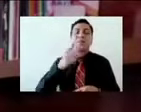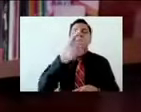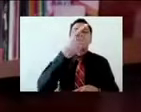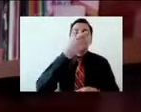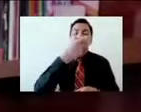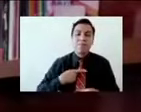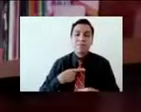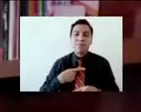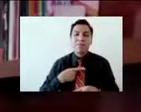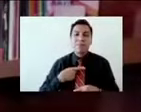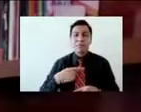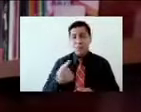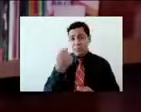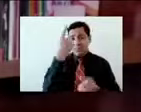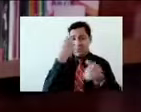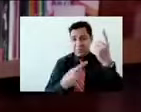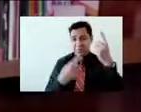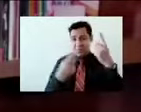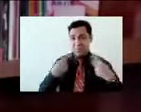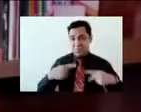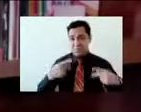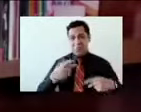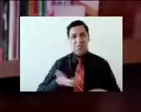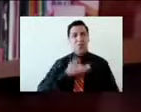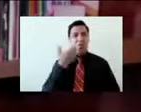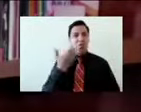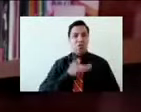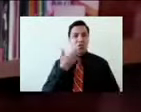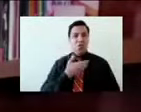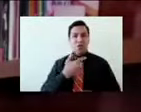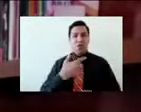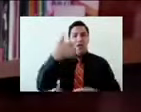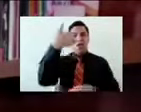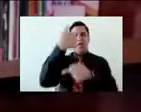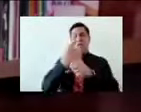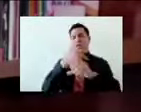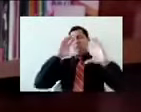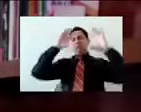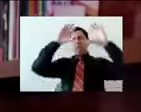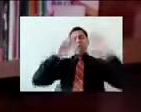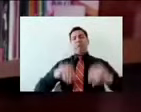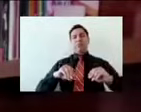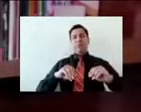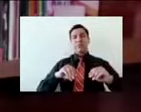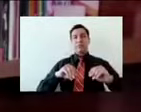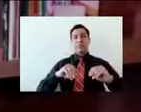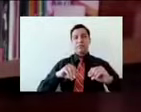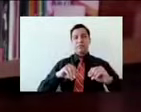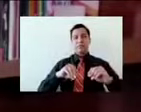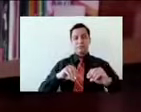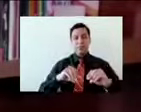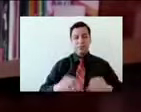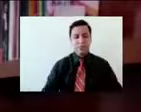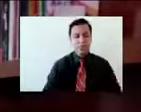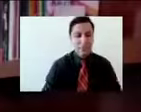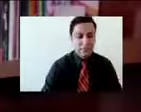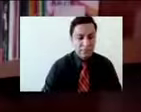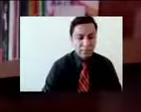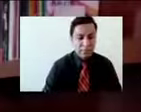de esa conducta o práctica? No sé qué sería. No quiero que me vean y voy a poner mi cuadrito de